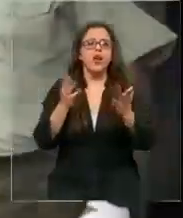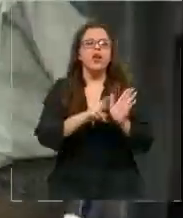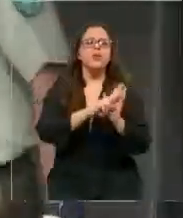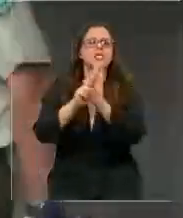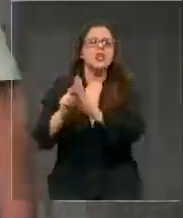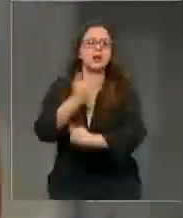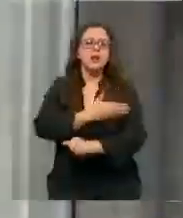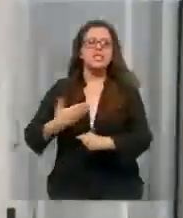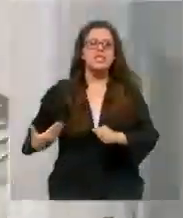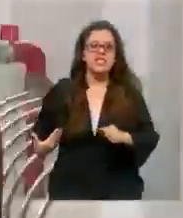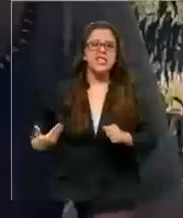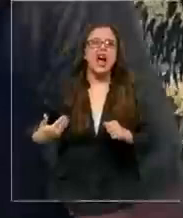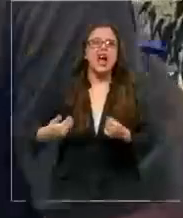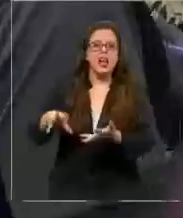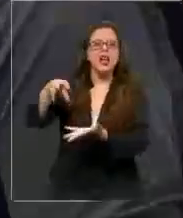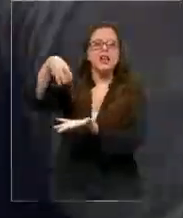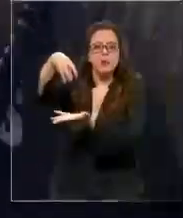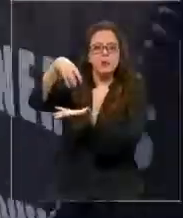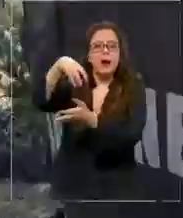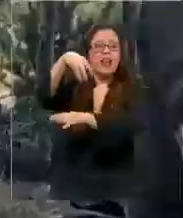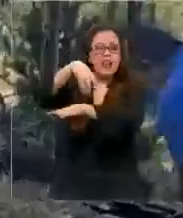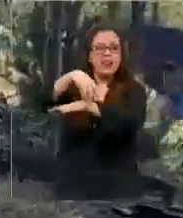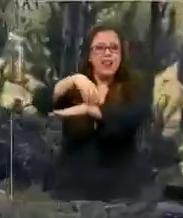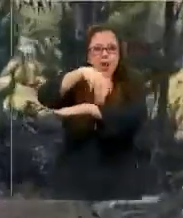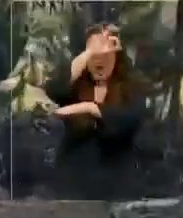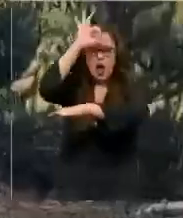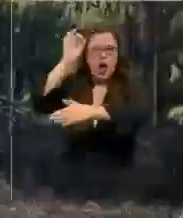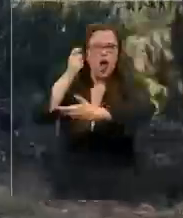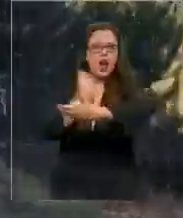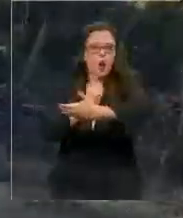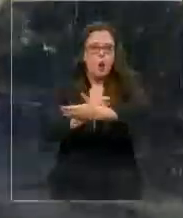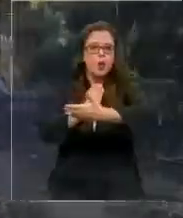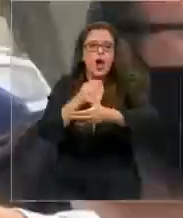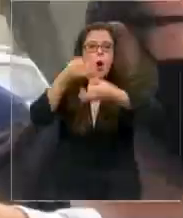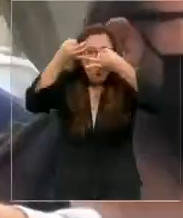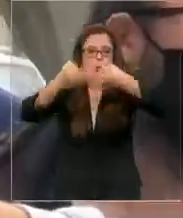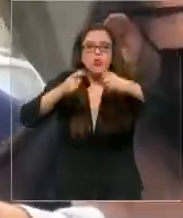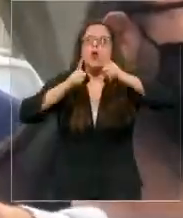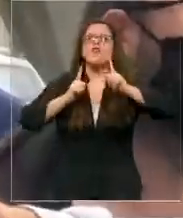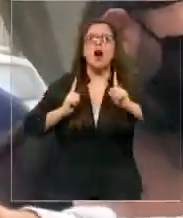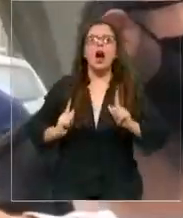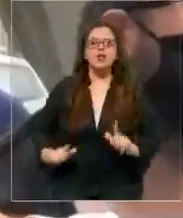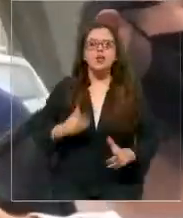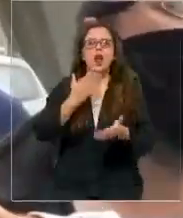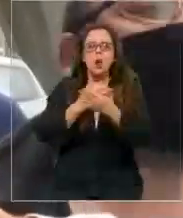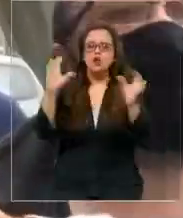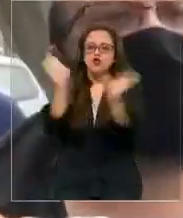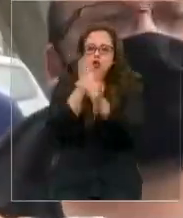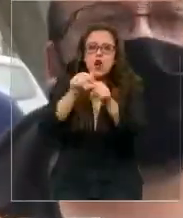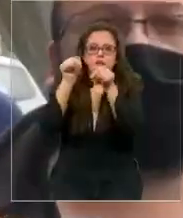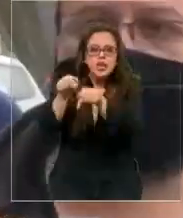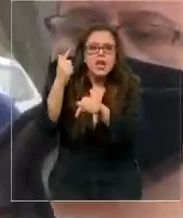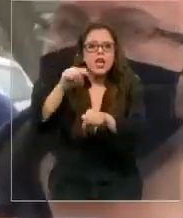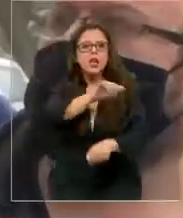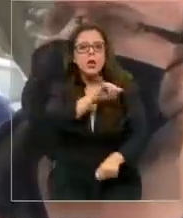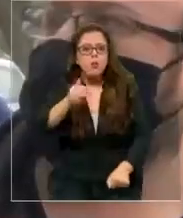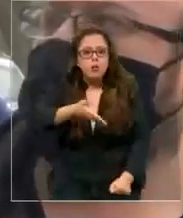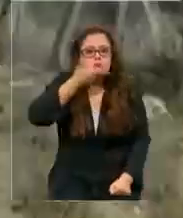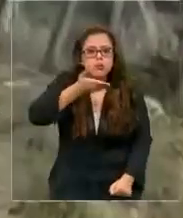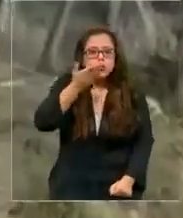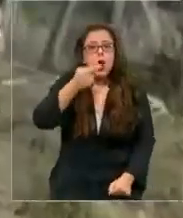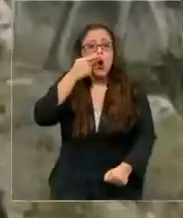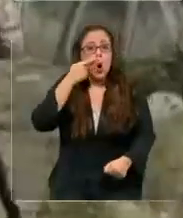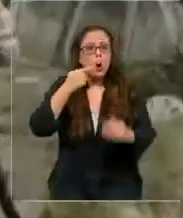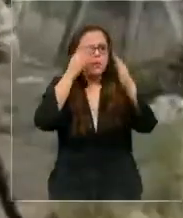sur, luego por estar de vacaciones en uno de los momentos de más violencia en Araucanía y ahora por sus palabras. Cristian Barra